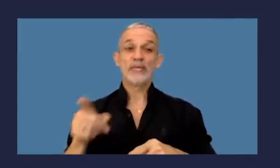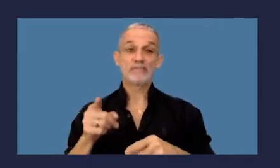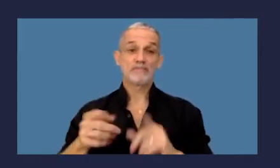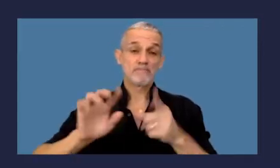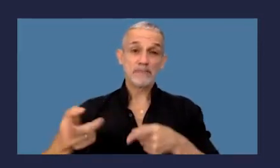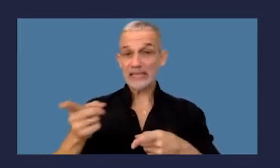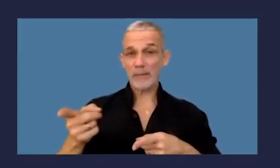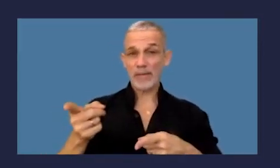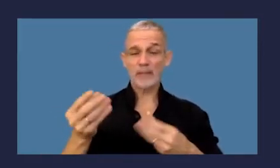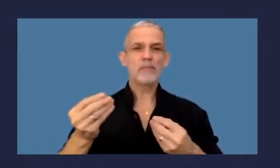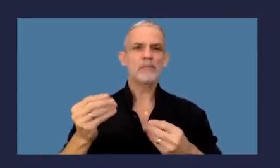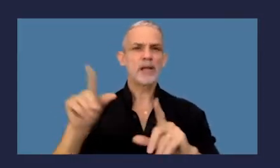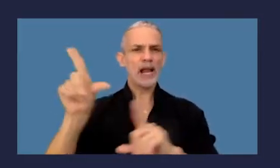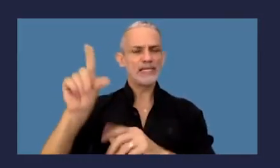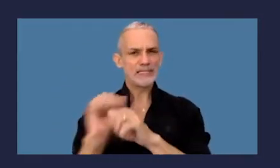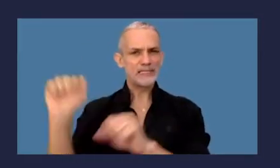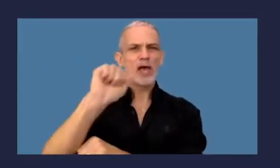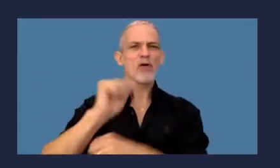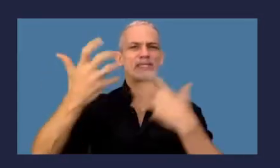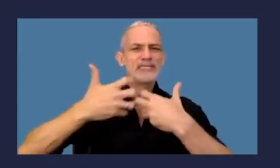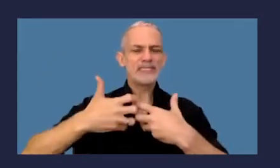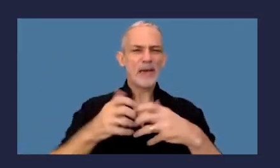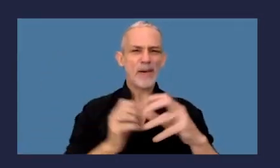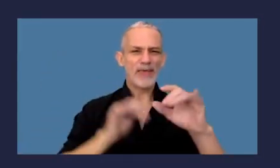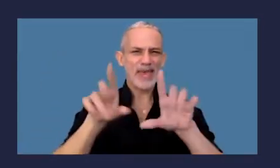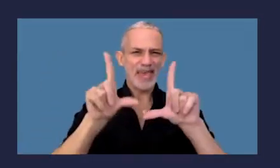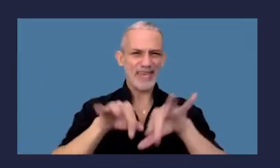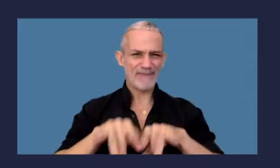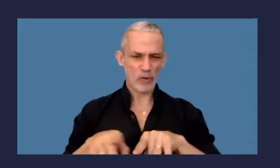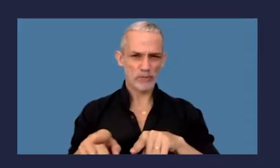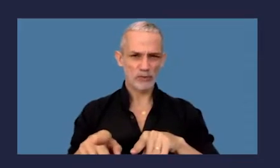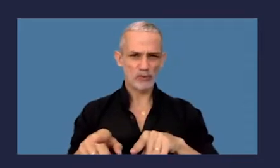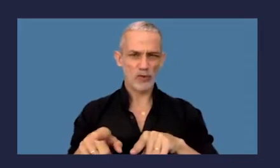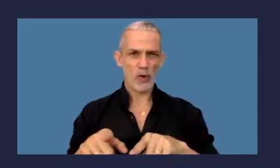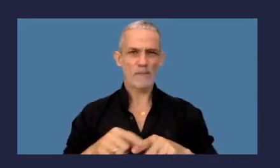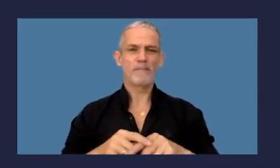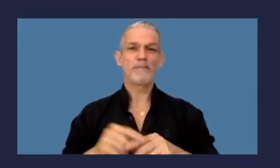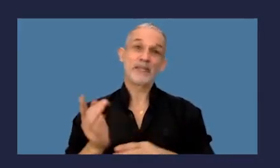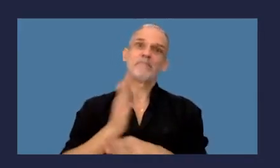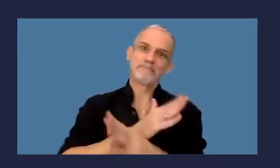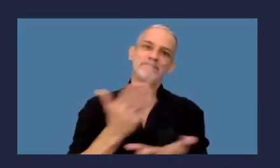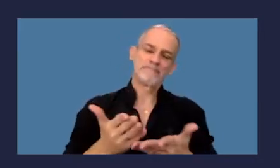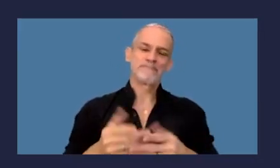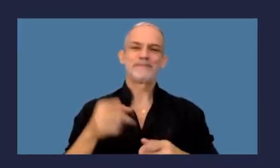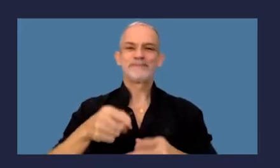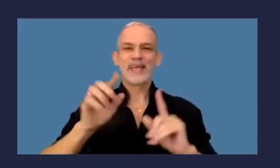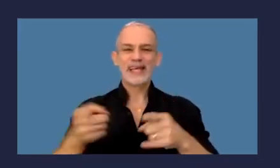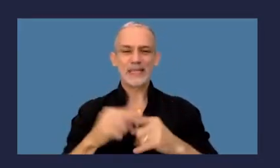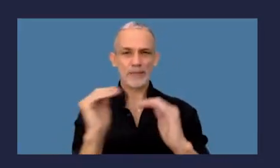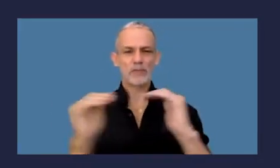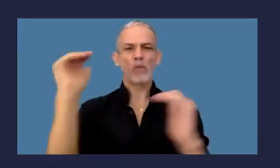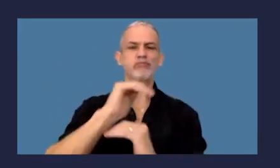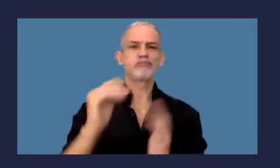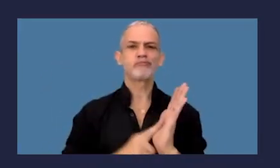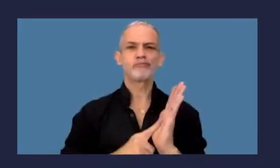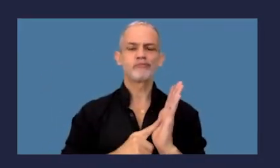extensión en sistemas de información, eso es previo, también fue titular